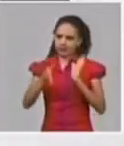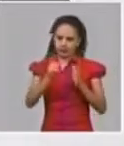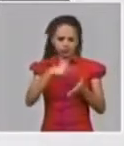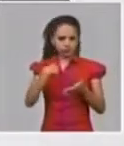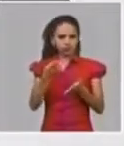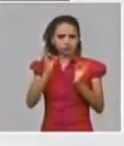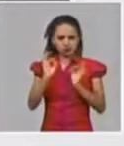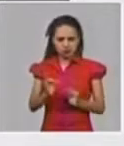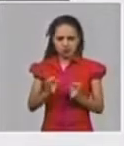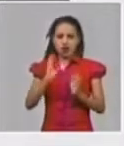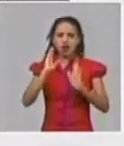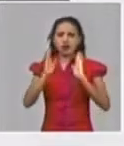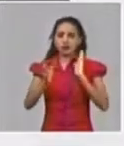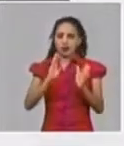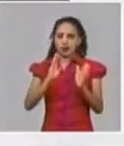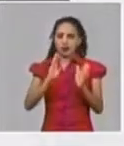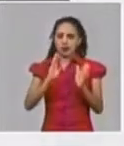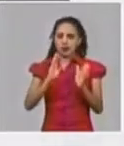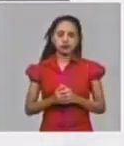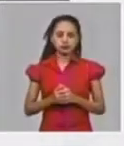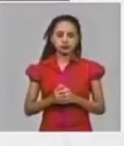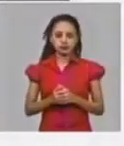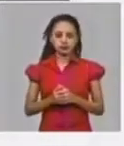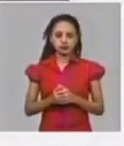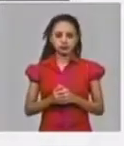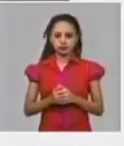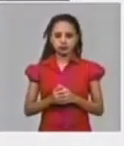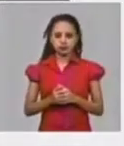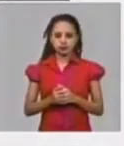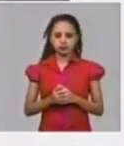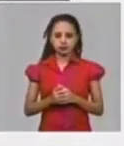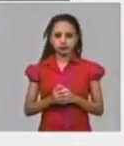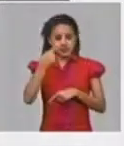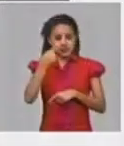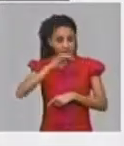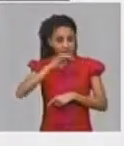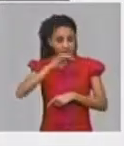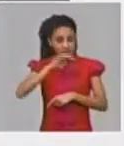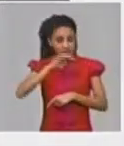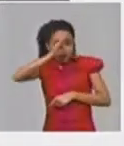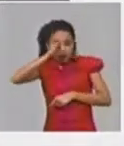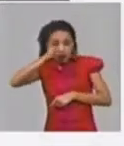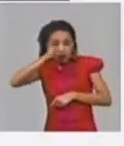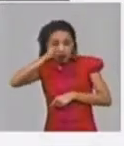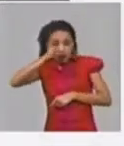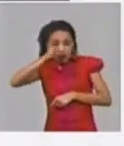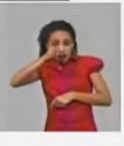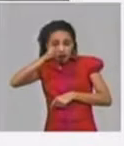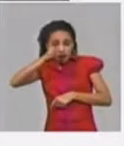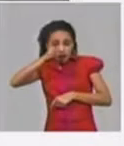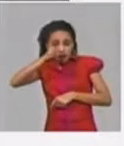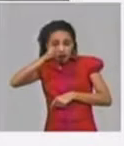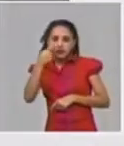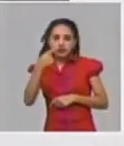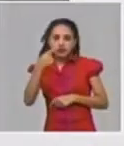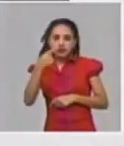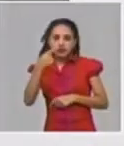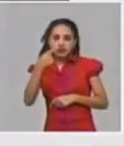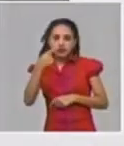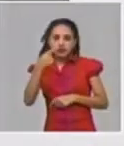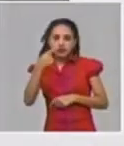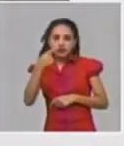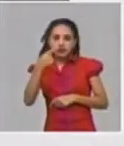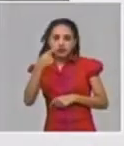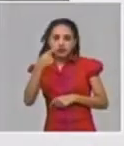el país pero es llamativo en la curva que aún cuando nos estamos moviendo en el escenario más